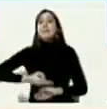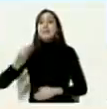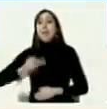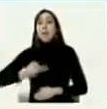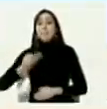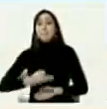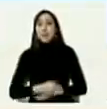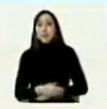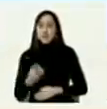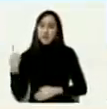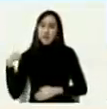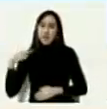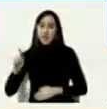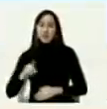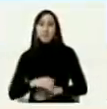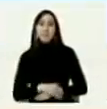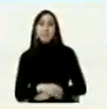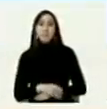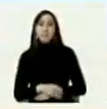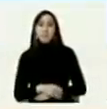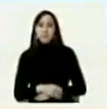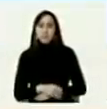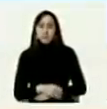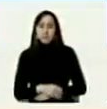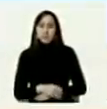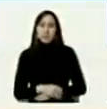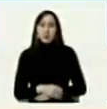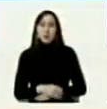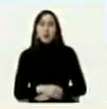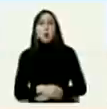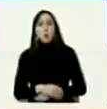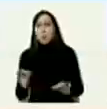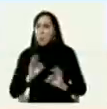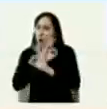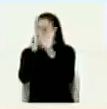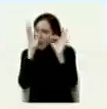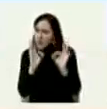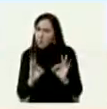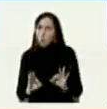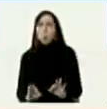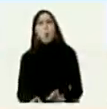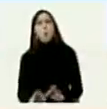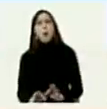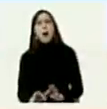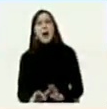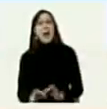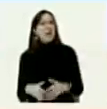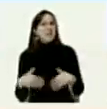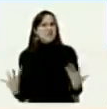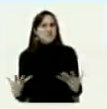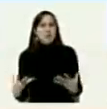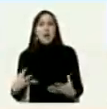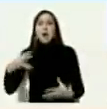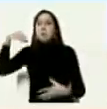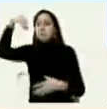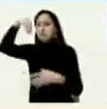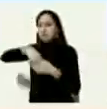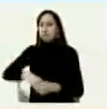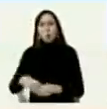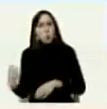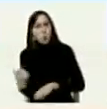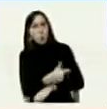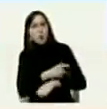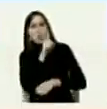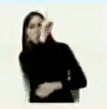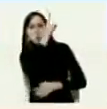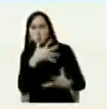tuvieron un elemento que fue el intervencionismo de los gobiernos de Estados